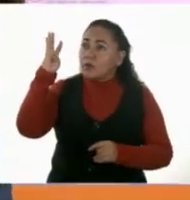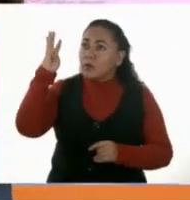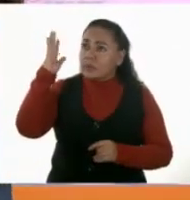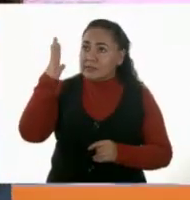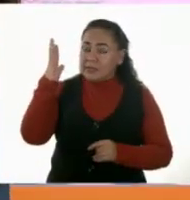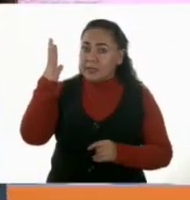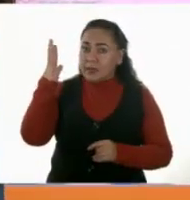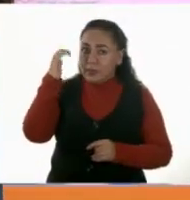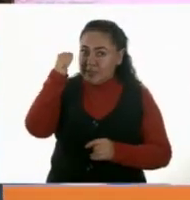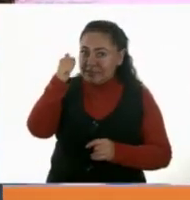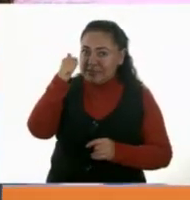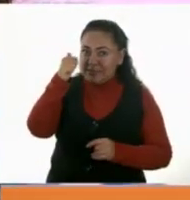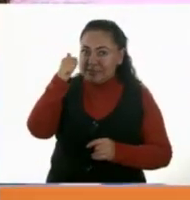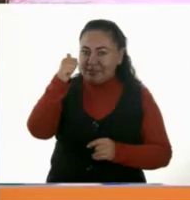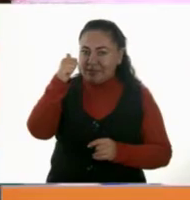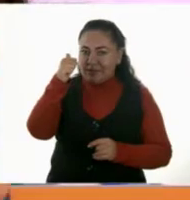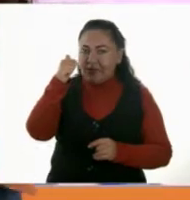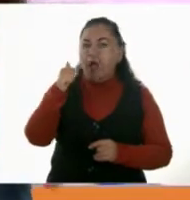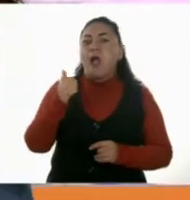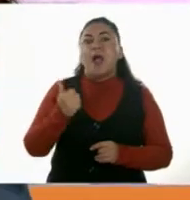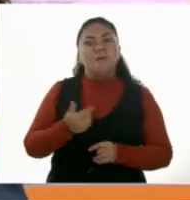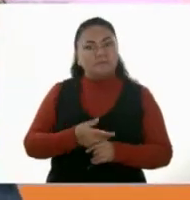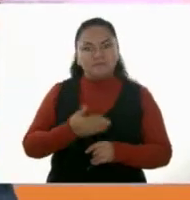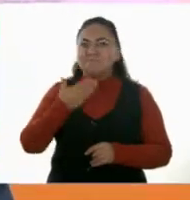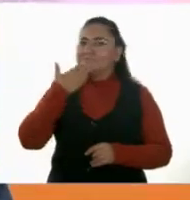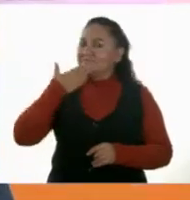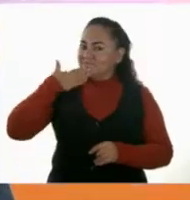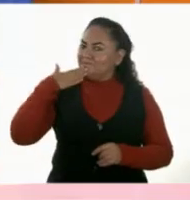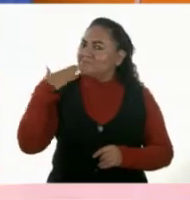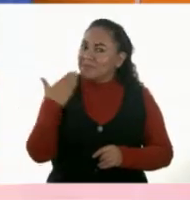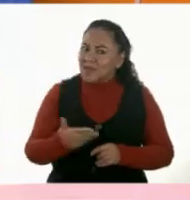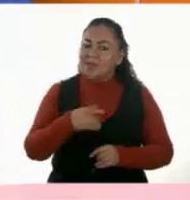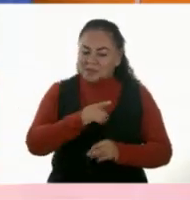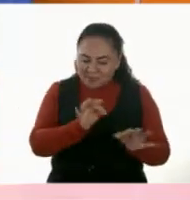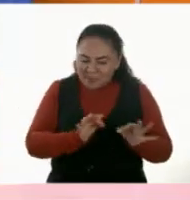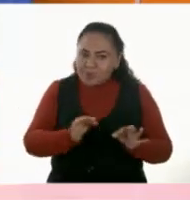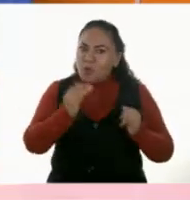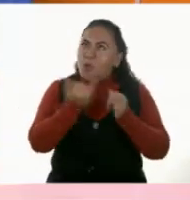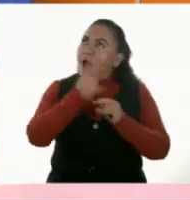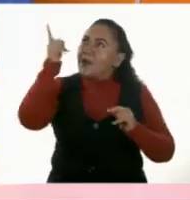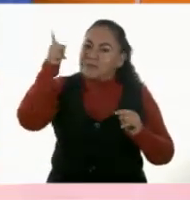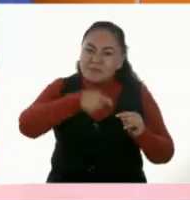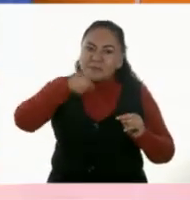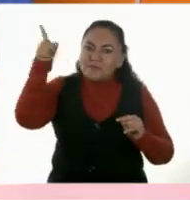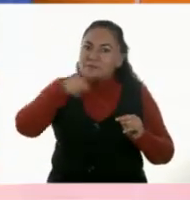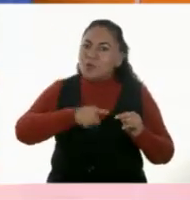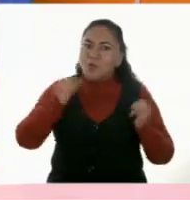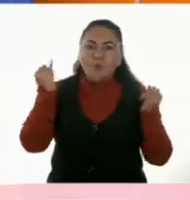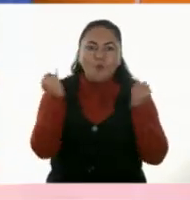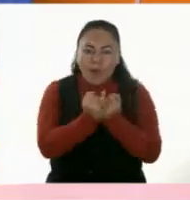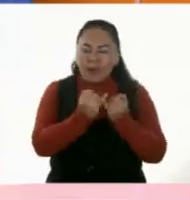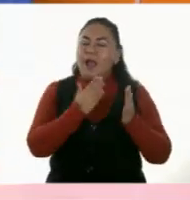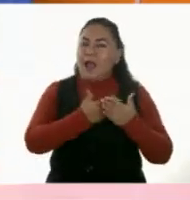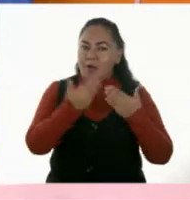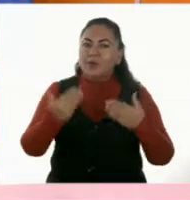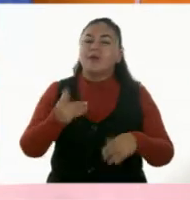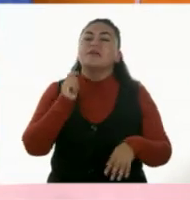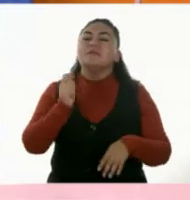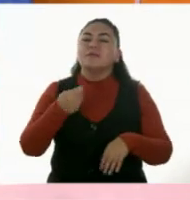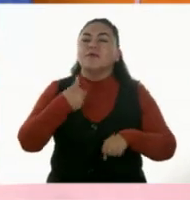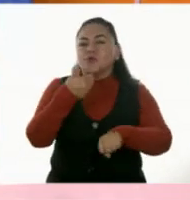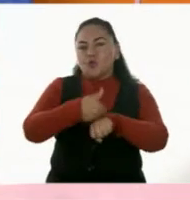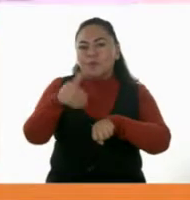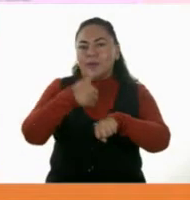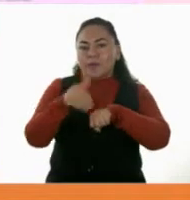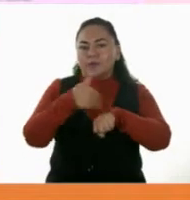cuatro, cinco, seis. Muy bien, lo hiciste muy bien. Representaste exactamente la misma cantidad. Vamos a colocar entonces